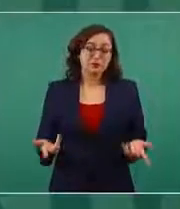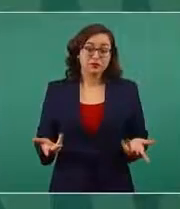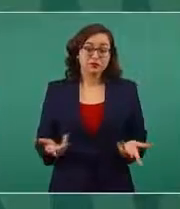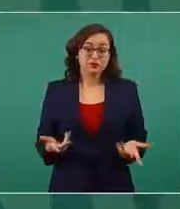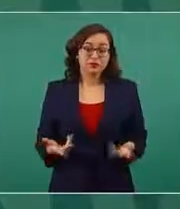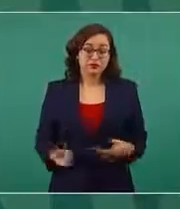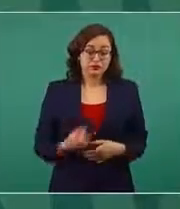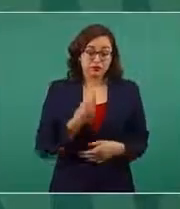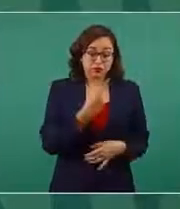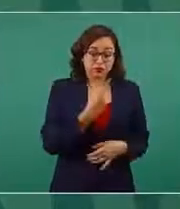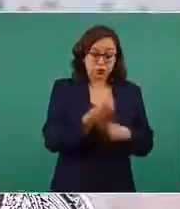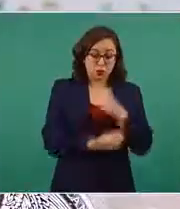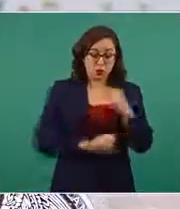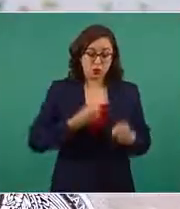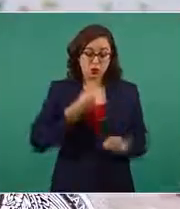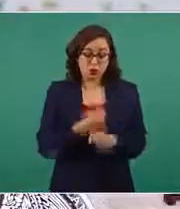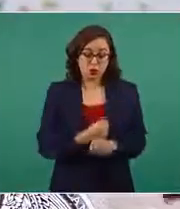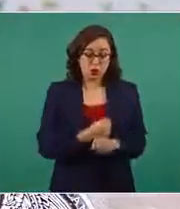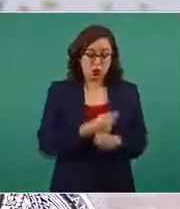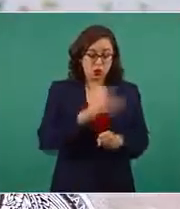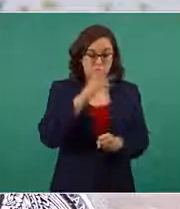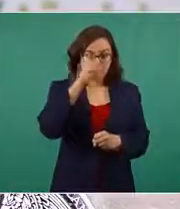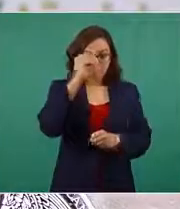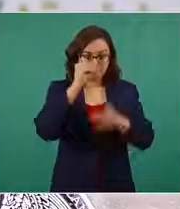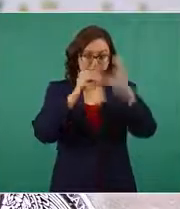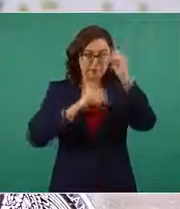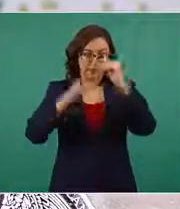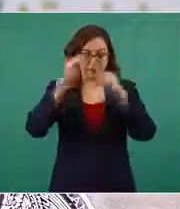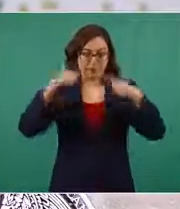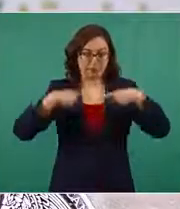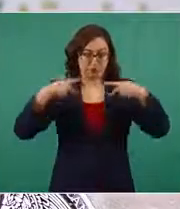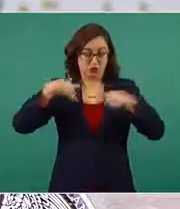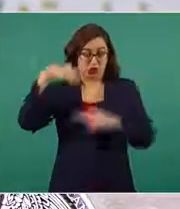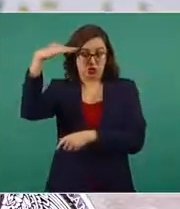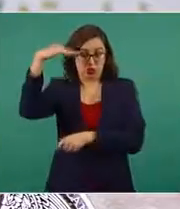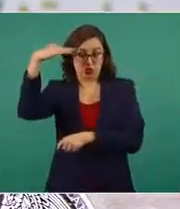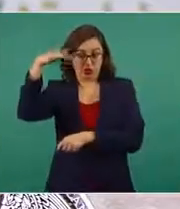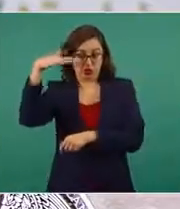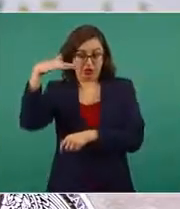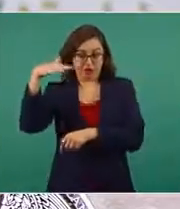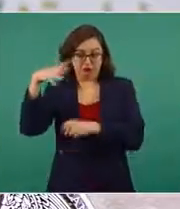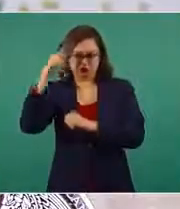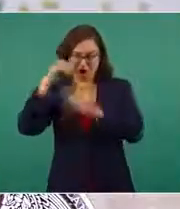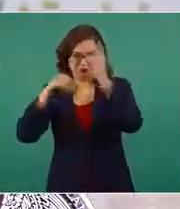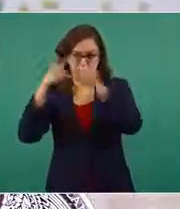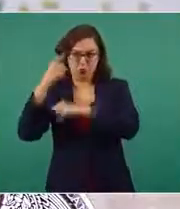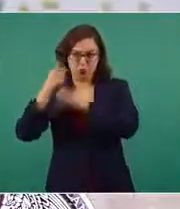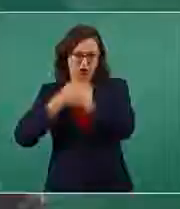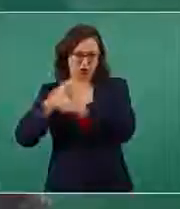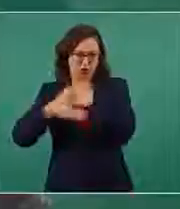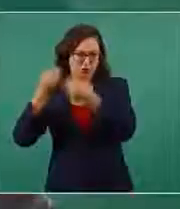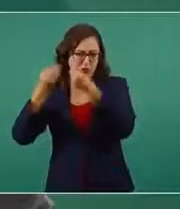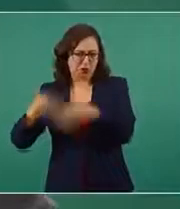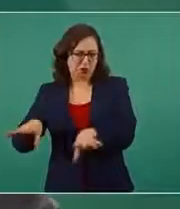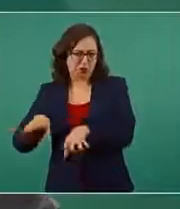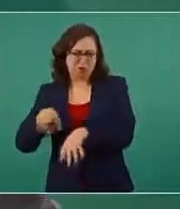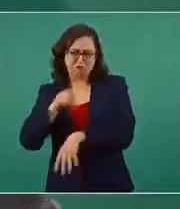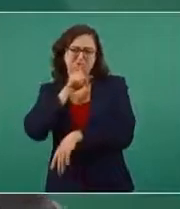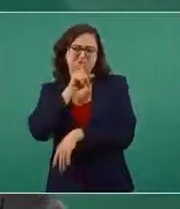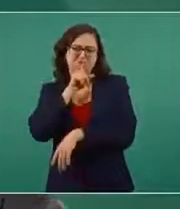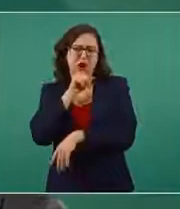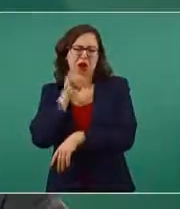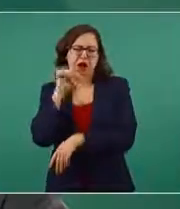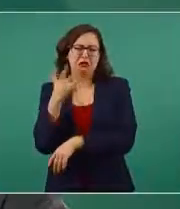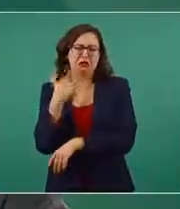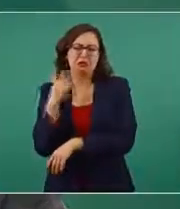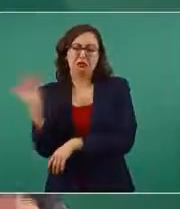de vida o de experiencia educativa para una persona adulta que para una persona niña, para un niño niña.